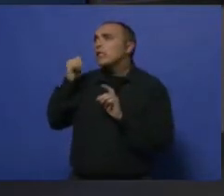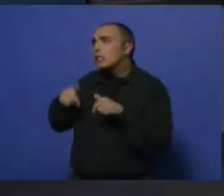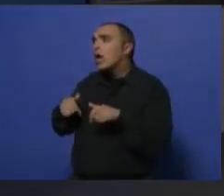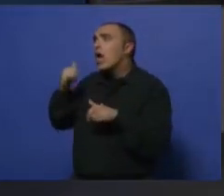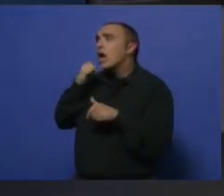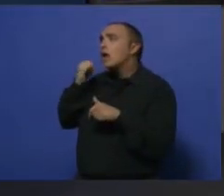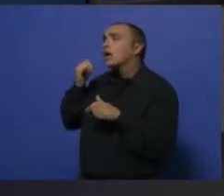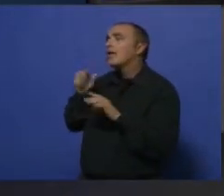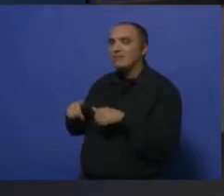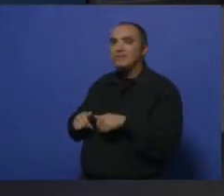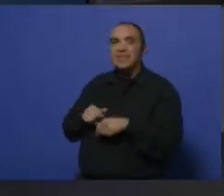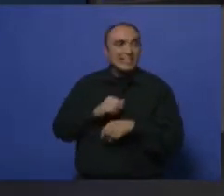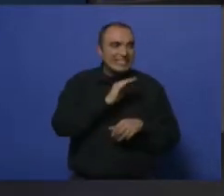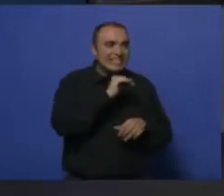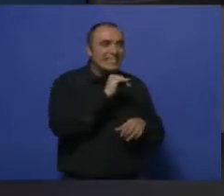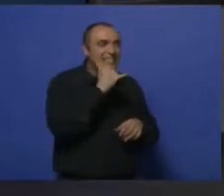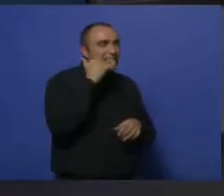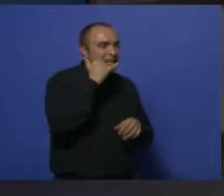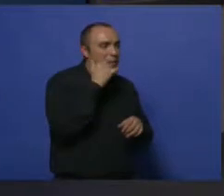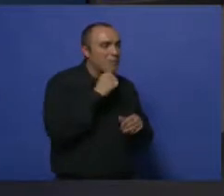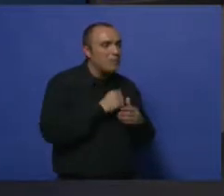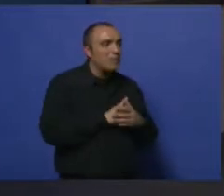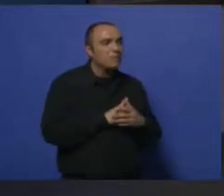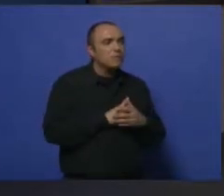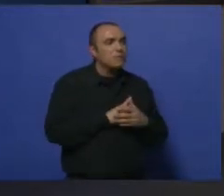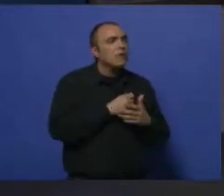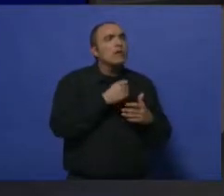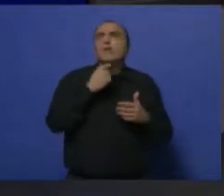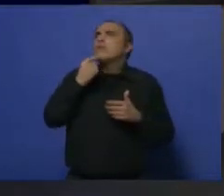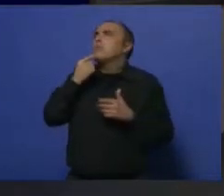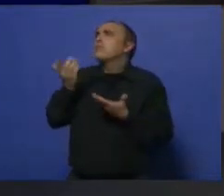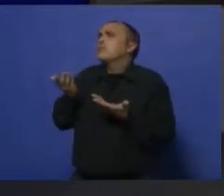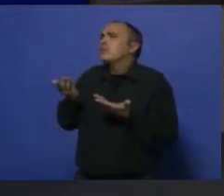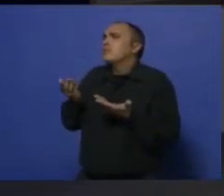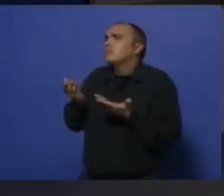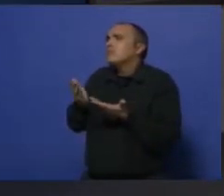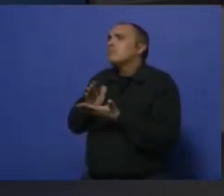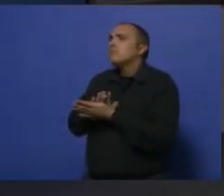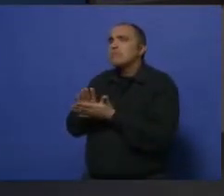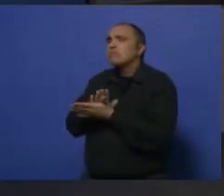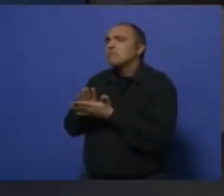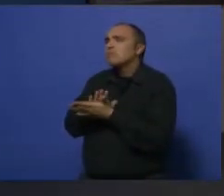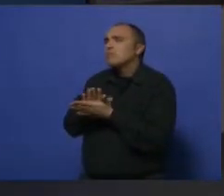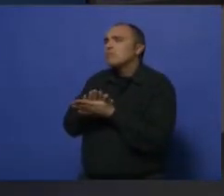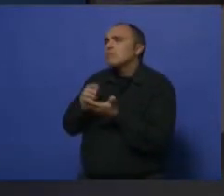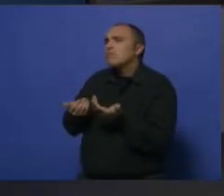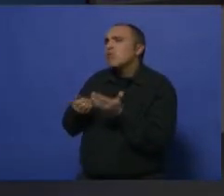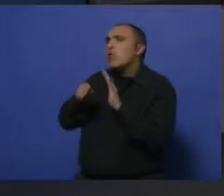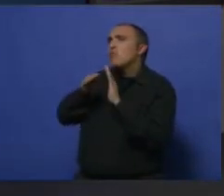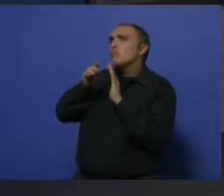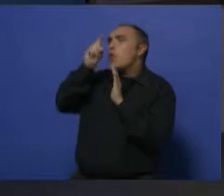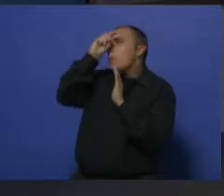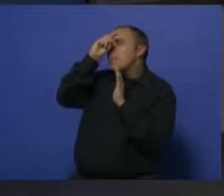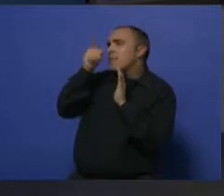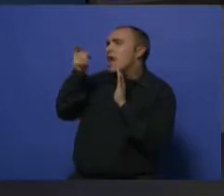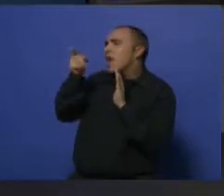Perfecto. La pregunta... estoy. Perfecto, muchas gracias. La pregunta es cómo nos manejamos y si desde el hospital han generado algún protocolo especial, porque ustedes